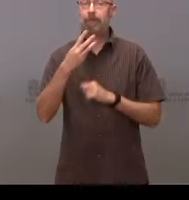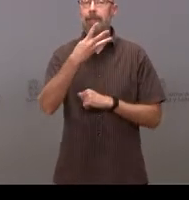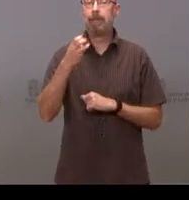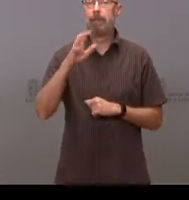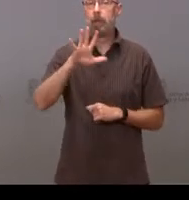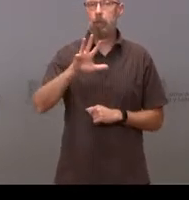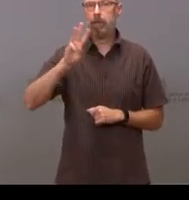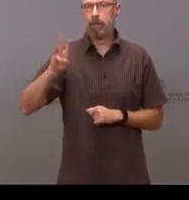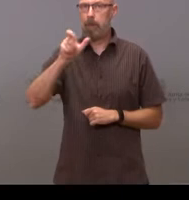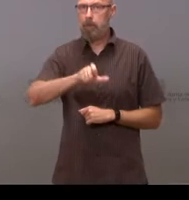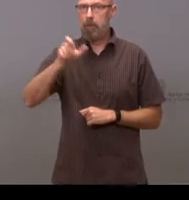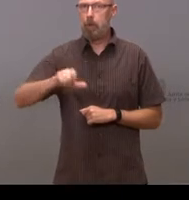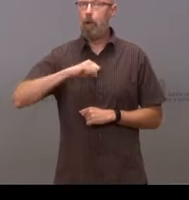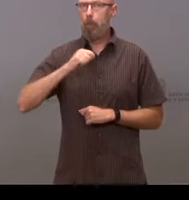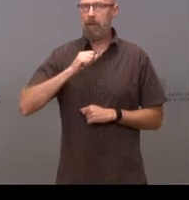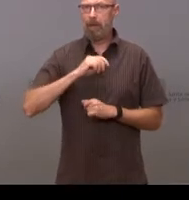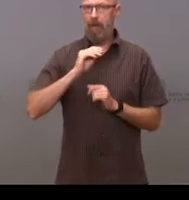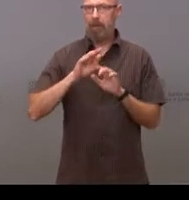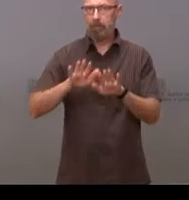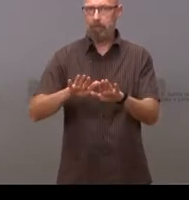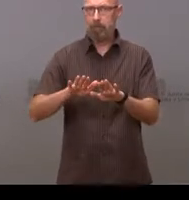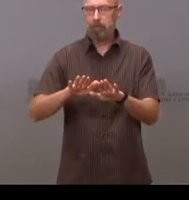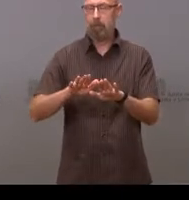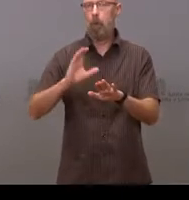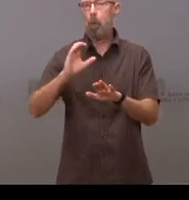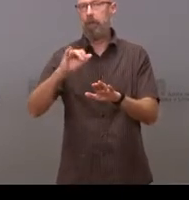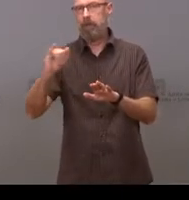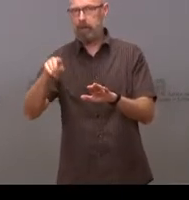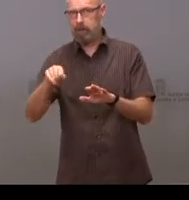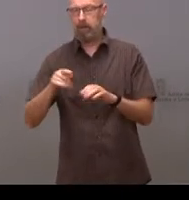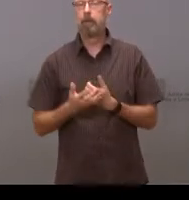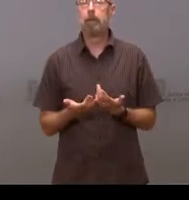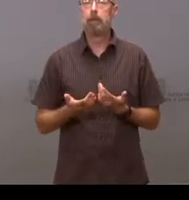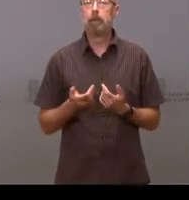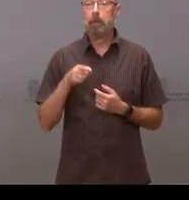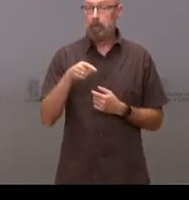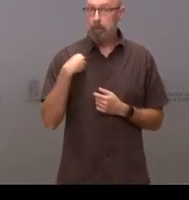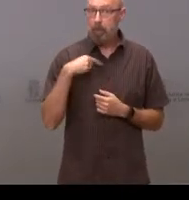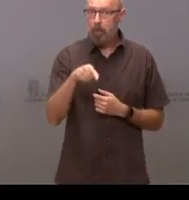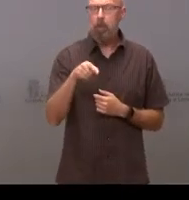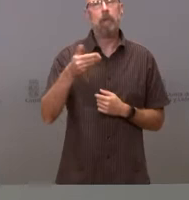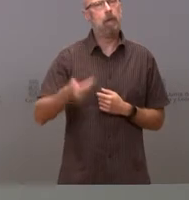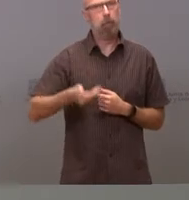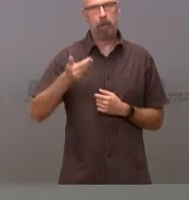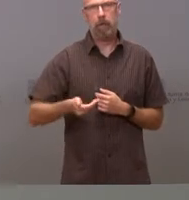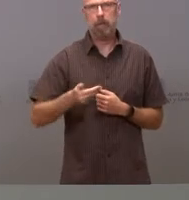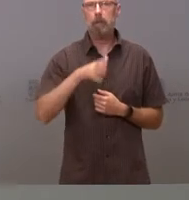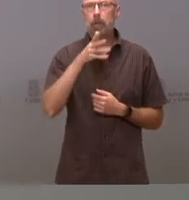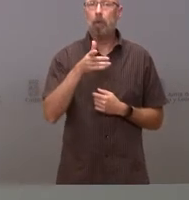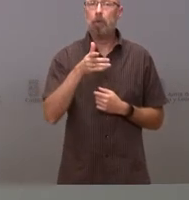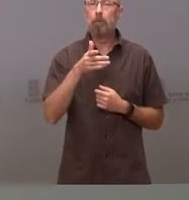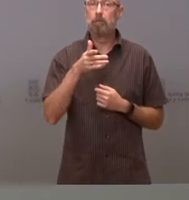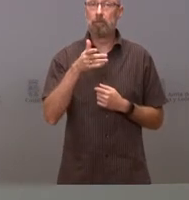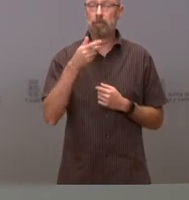personas hospitalizadas en unidades de críticos. Entonces, esto es importante. La incidencia puede